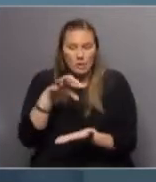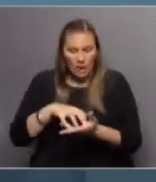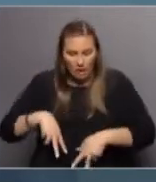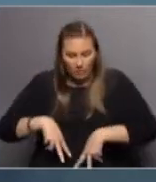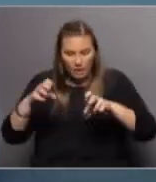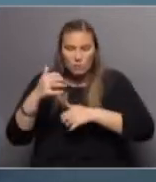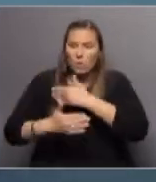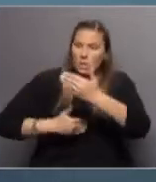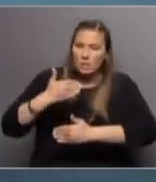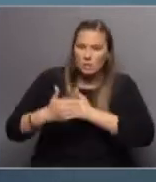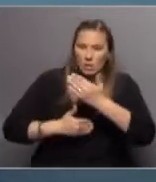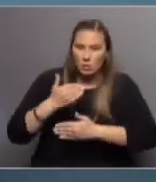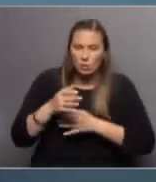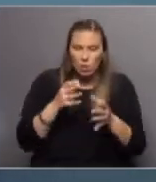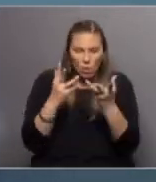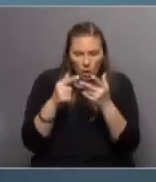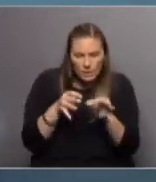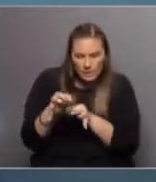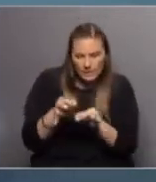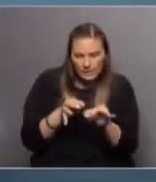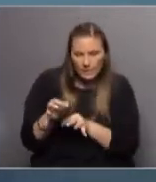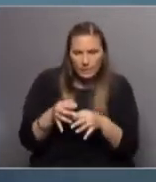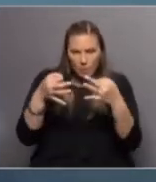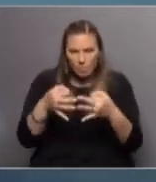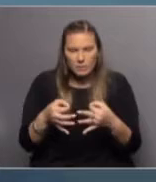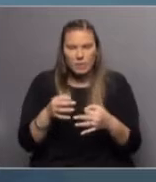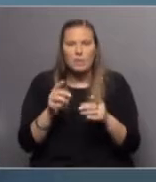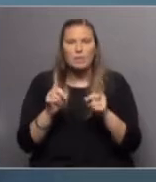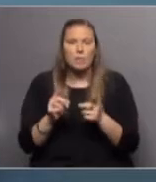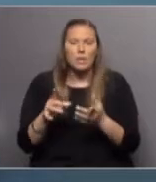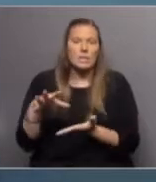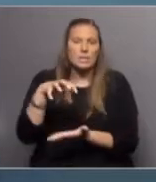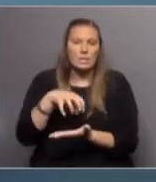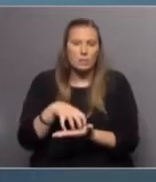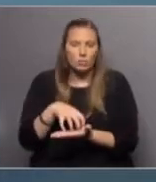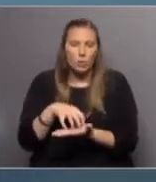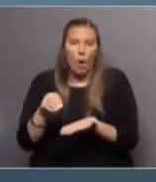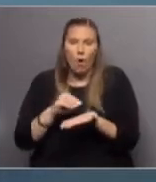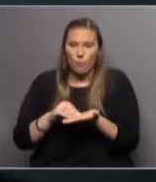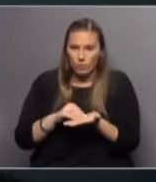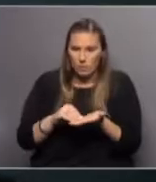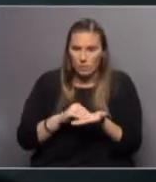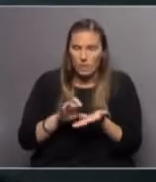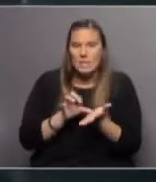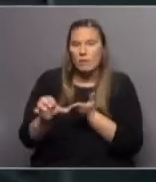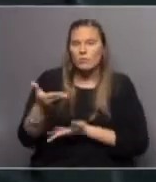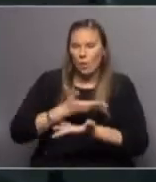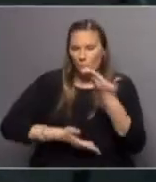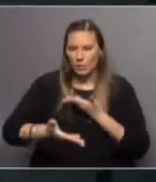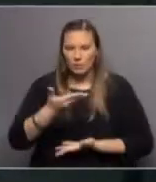investigación y desarrollo y un operador logístico especializado en farmacéutica, además de todo el centro corporativo de servicios compartidos.